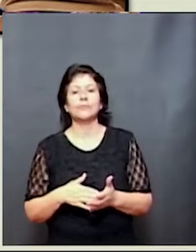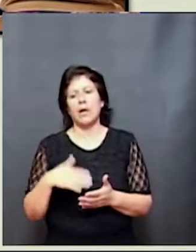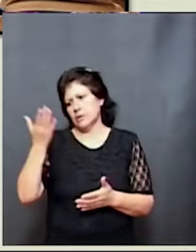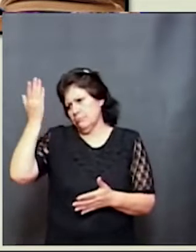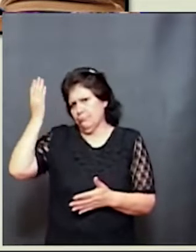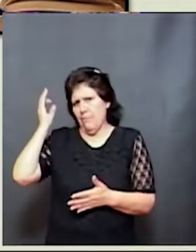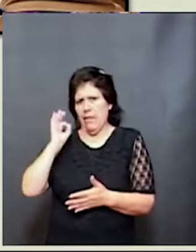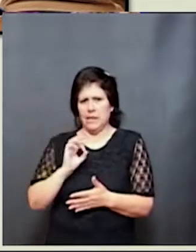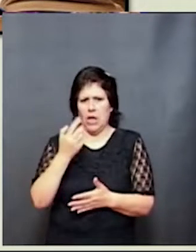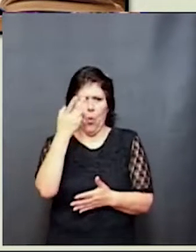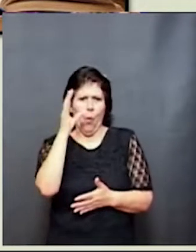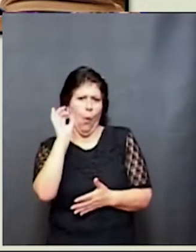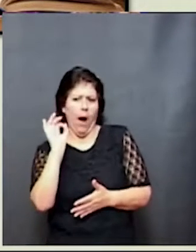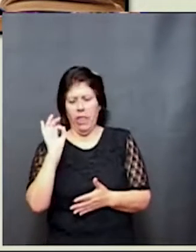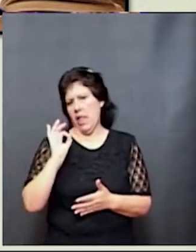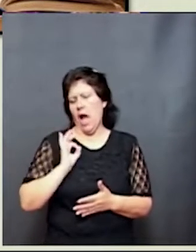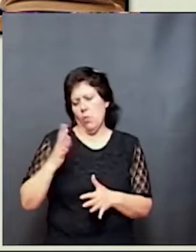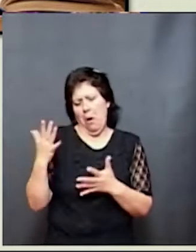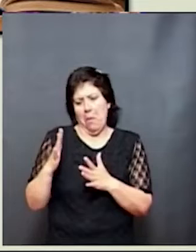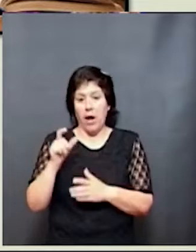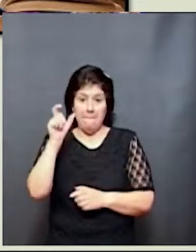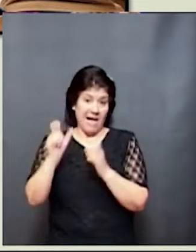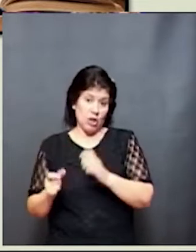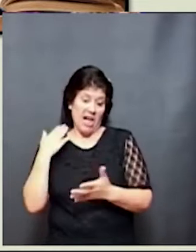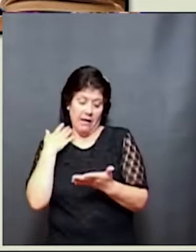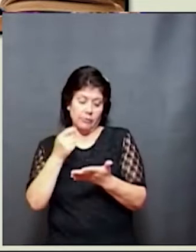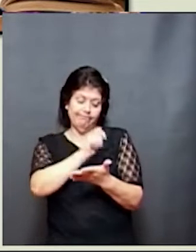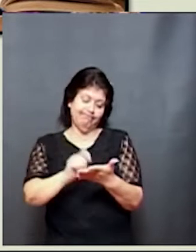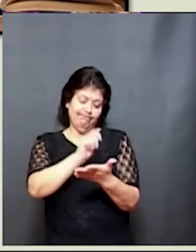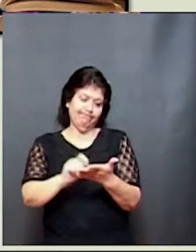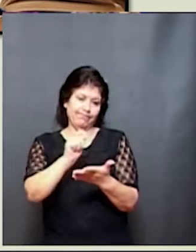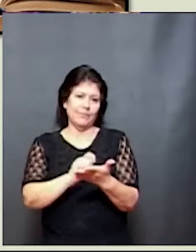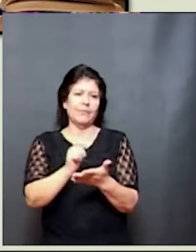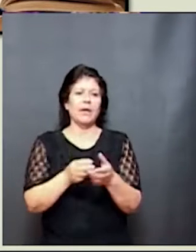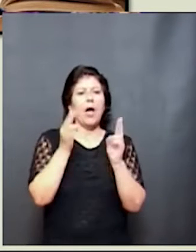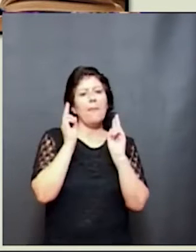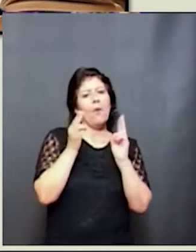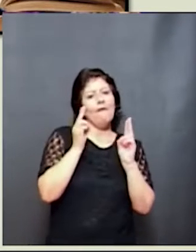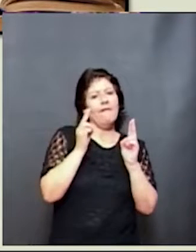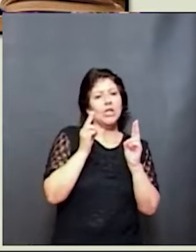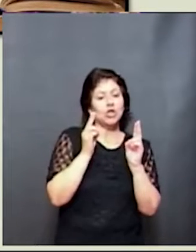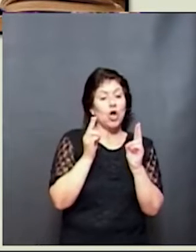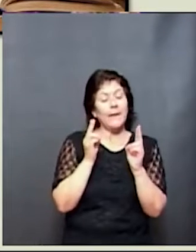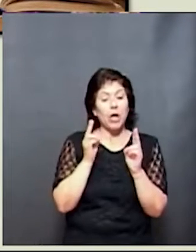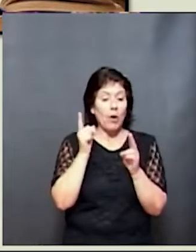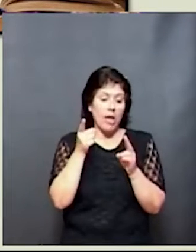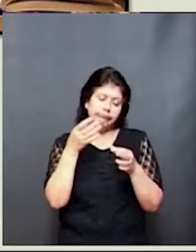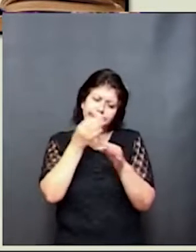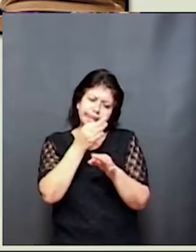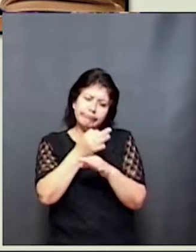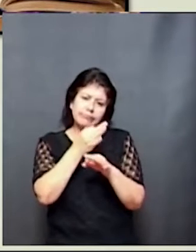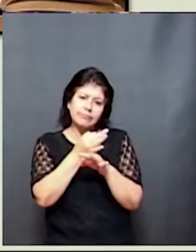años, autores que siguen vigentes en los profesorados de formación docente y está muy bien, pero